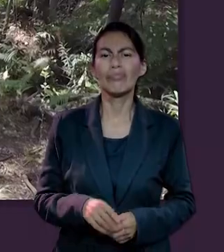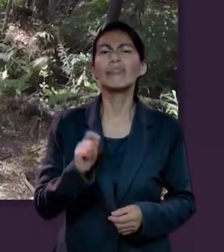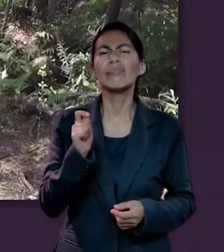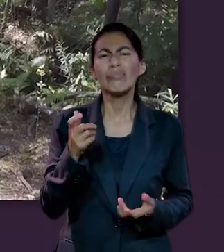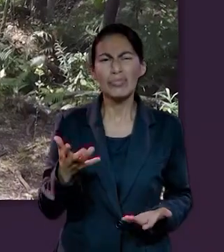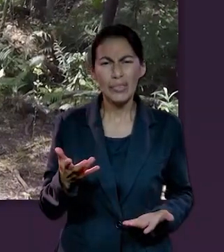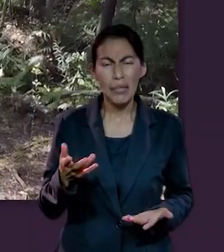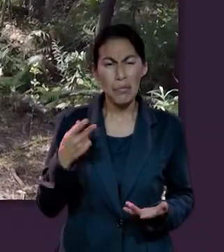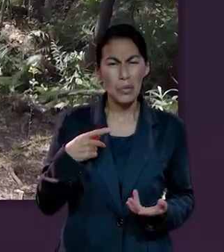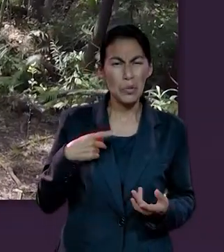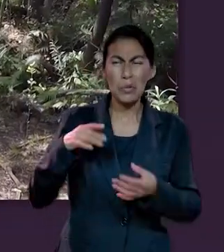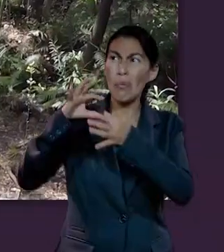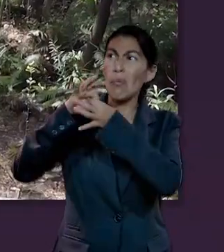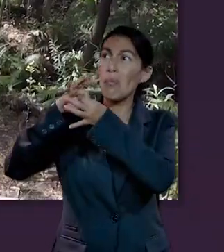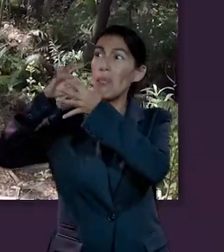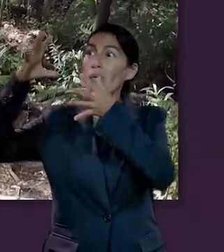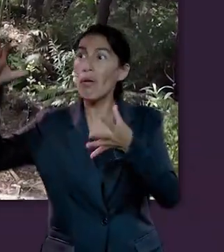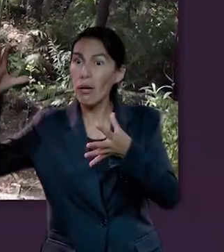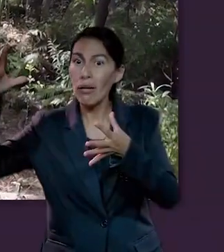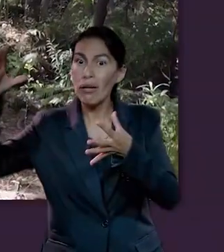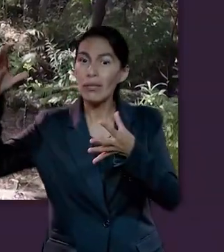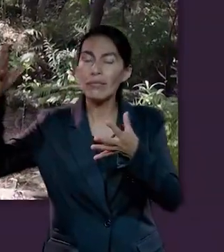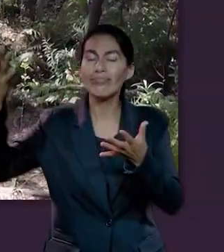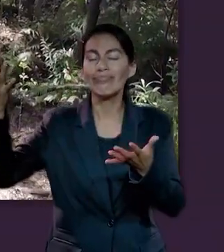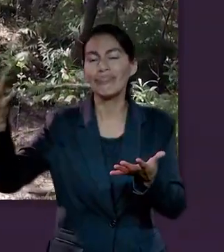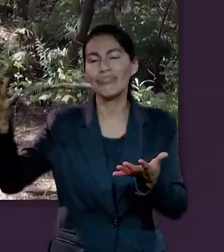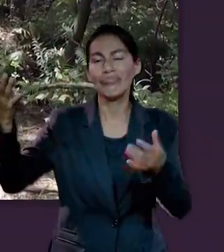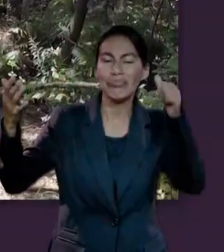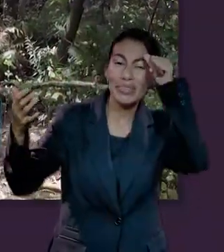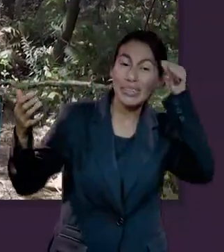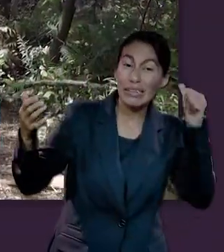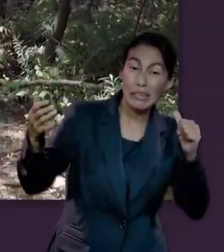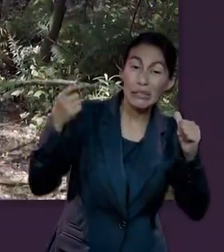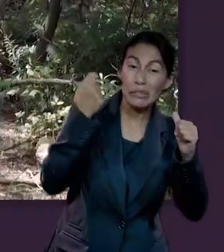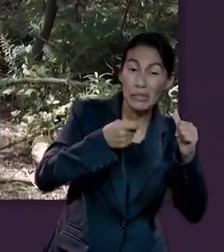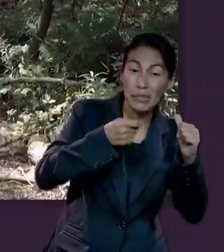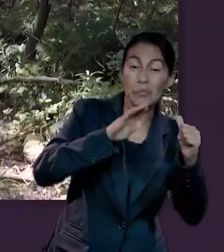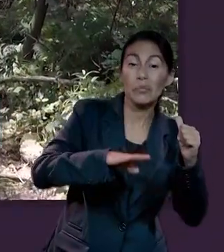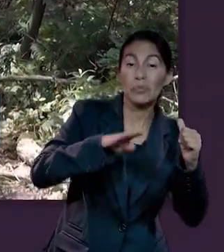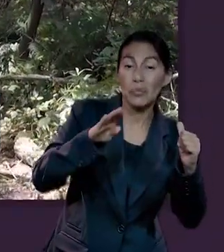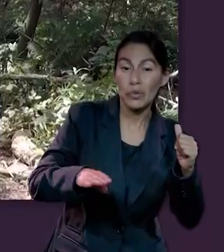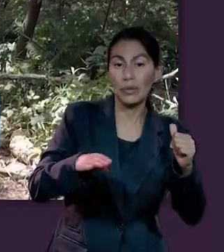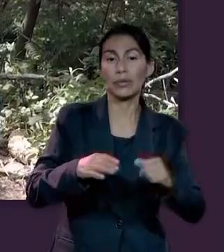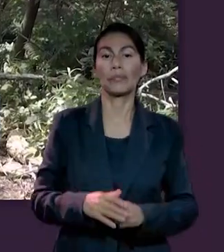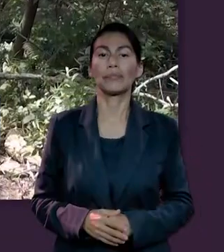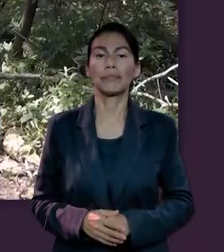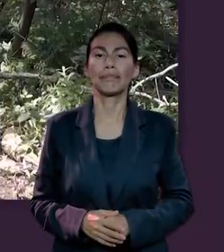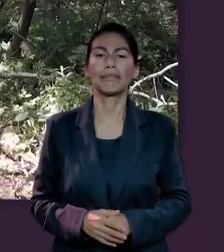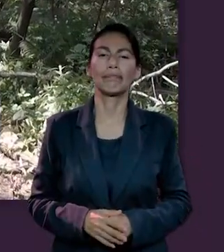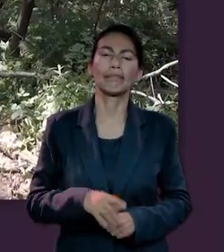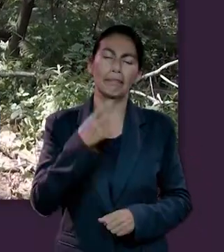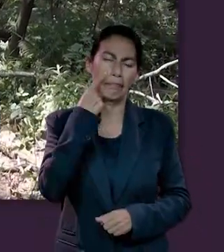¿Qué pasa cuando alguien decide desconectarse de Dios? La paga del pecado es muerte.